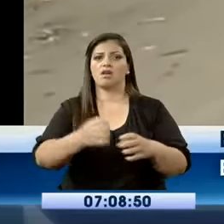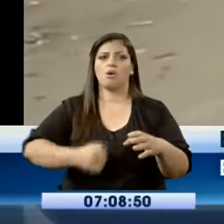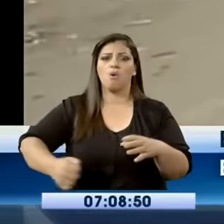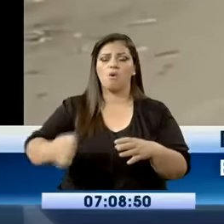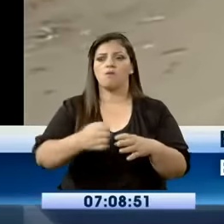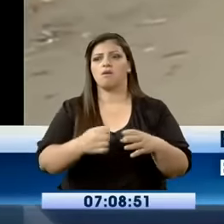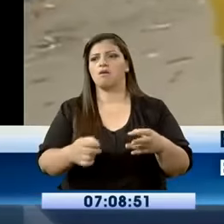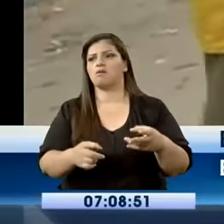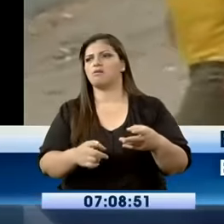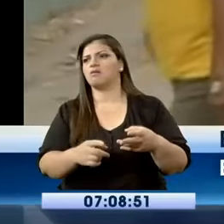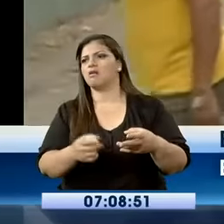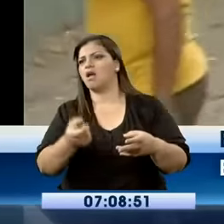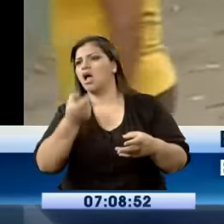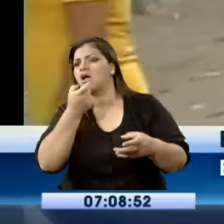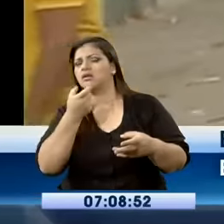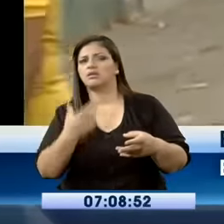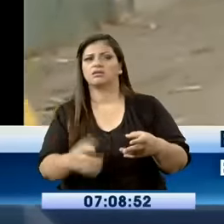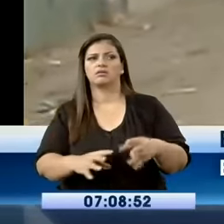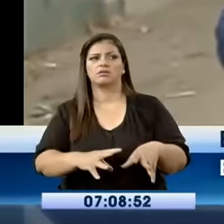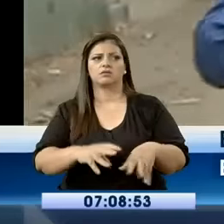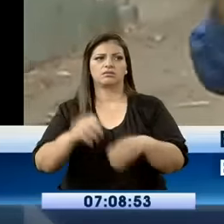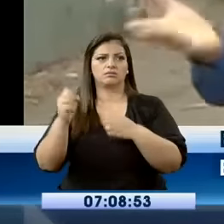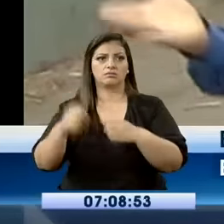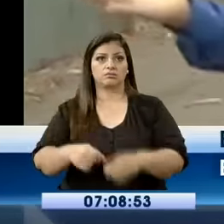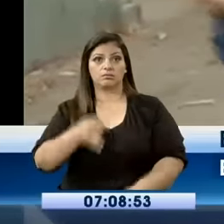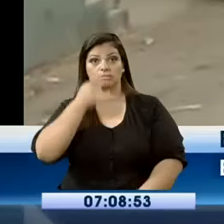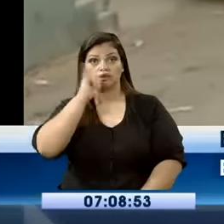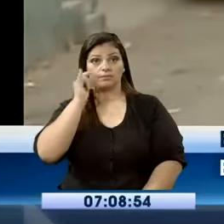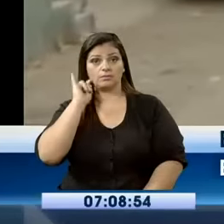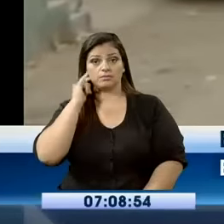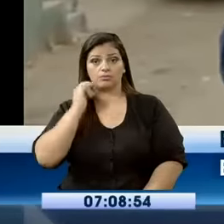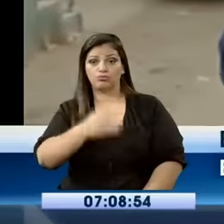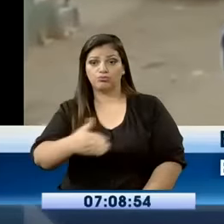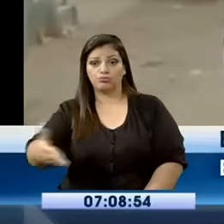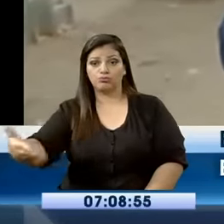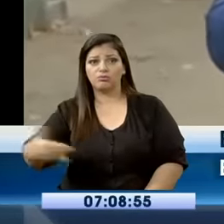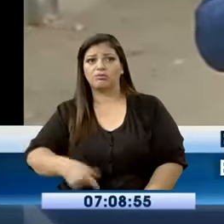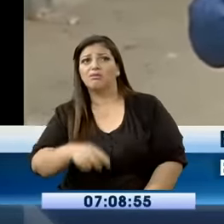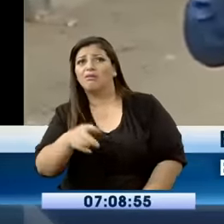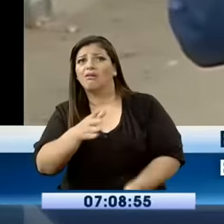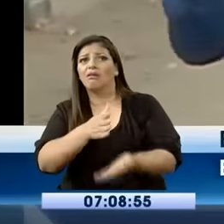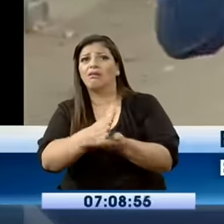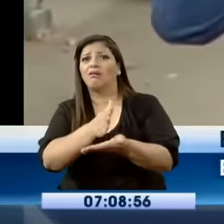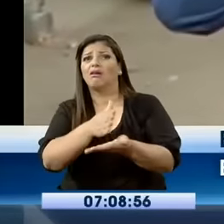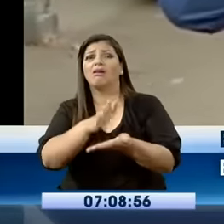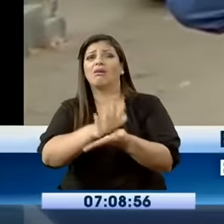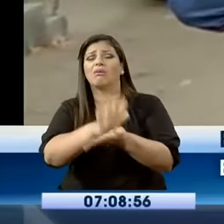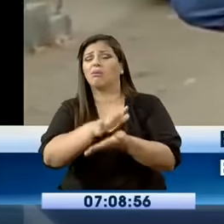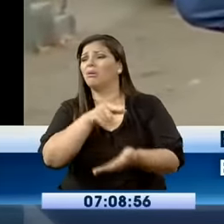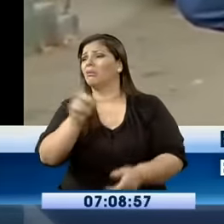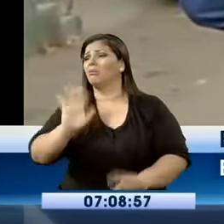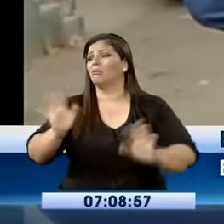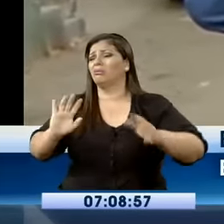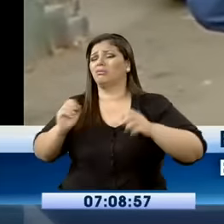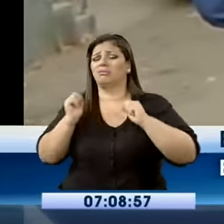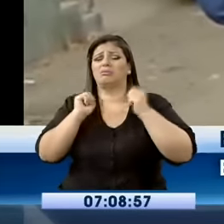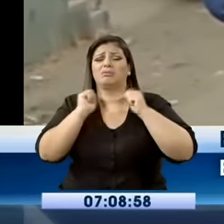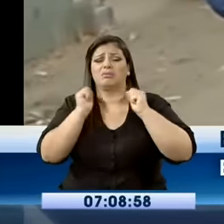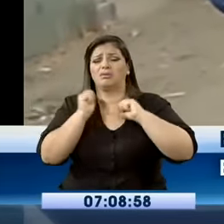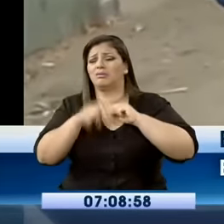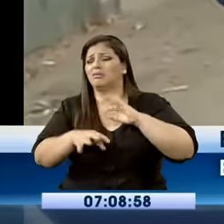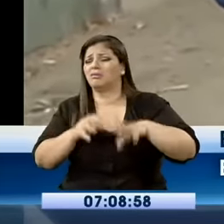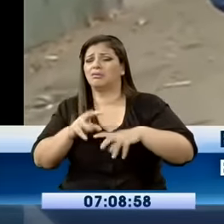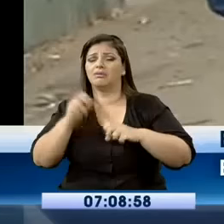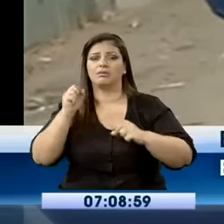niños. Muchas criaturas quizás ya no van a querer venir y muchos padres me decían hace un momento no quieren mandar a sus niños, porque los delincuentes